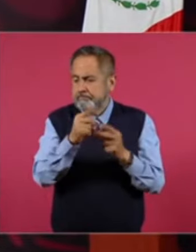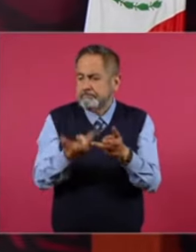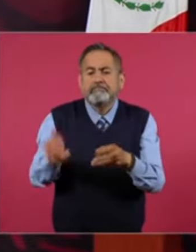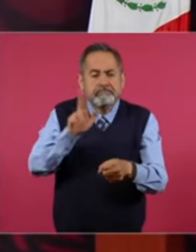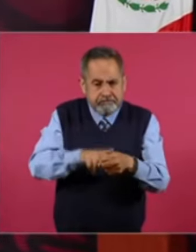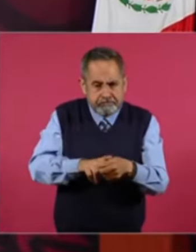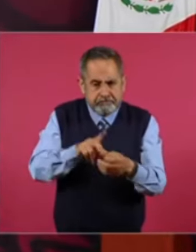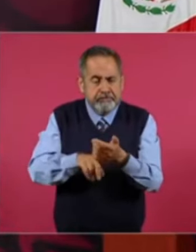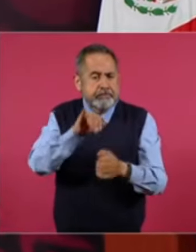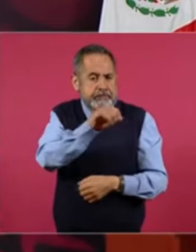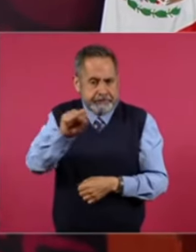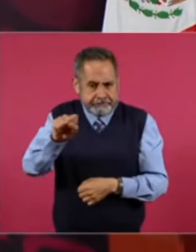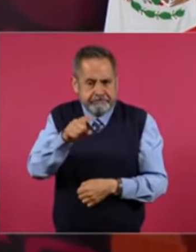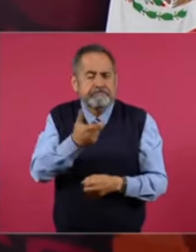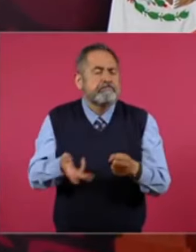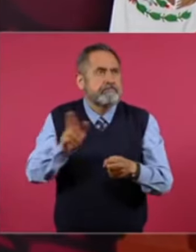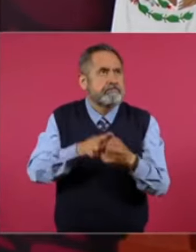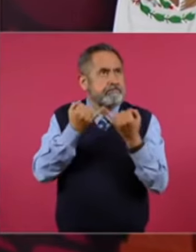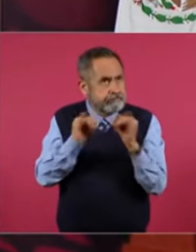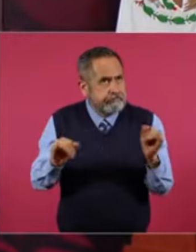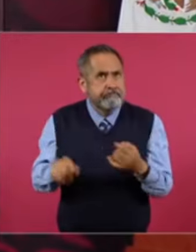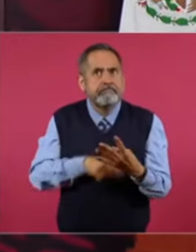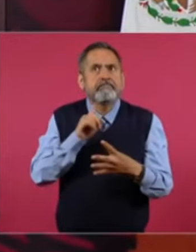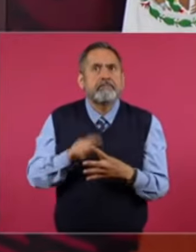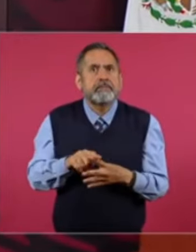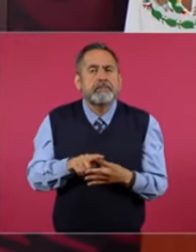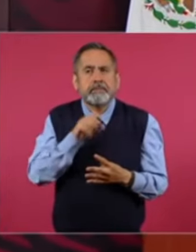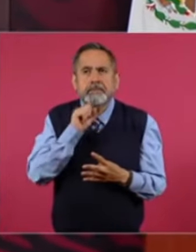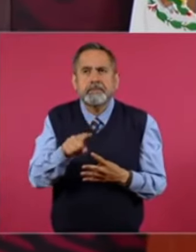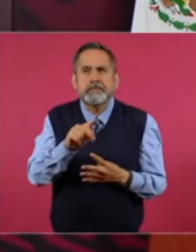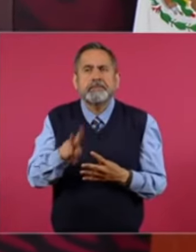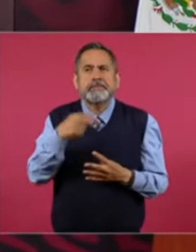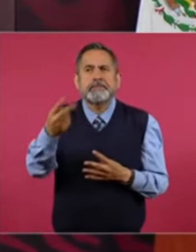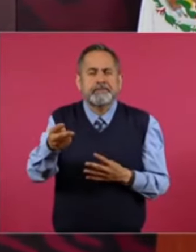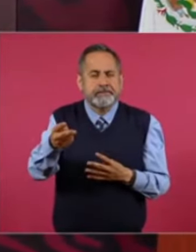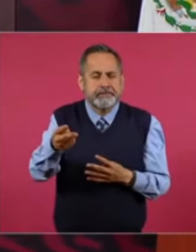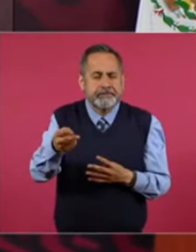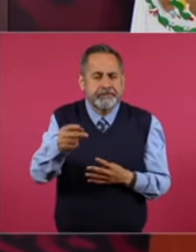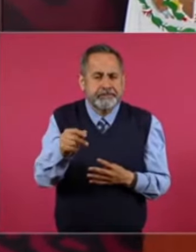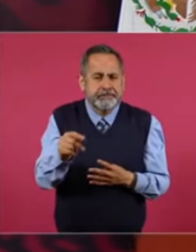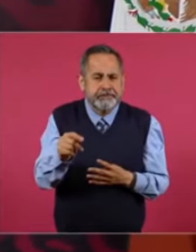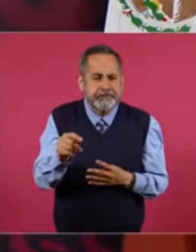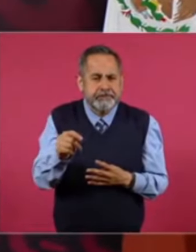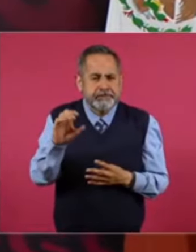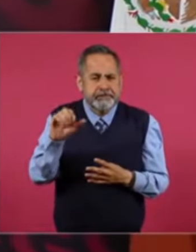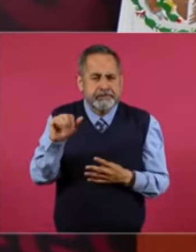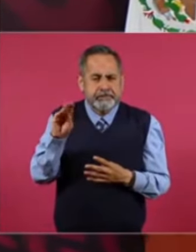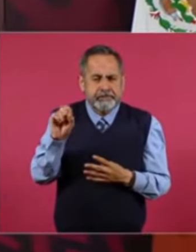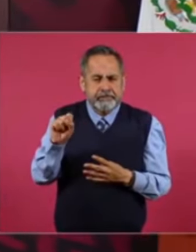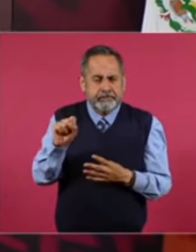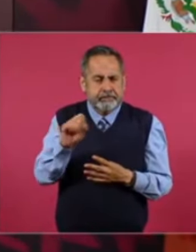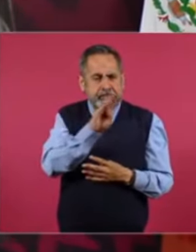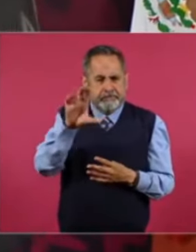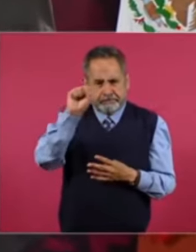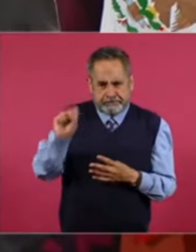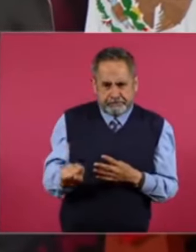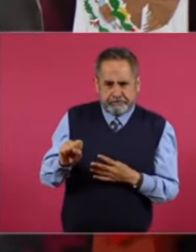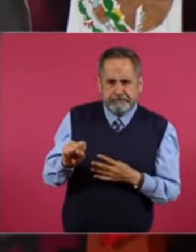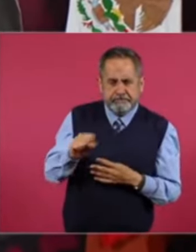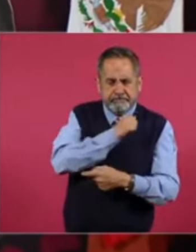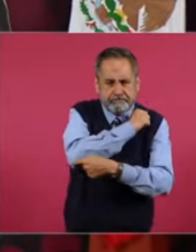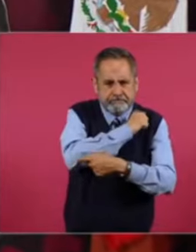Un hospital. Del seguro. Luego. A estar. En. Los Cabos. En la inauguración.